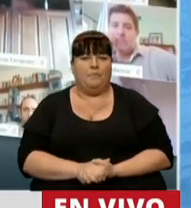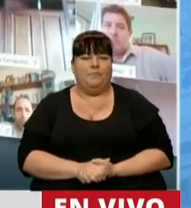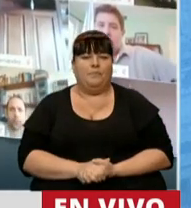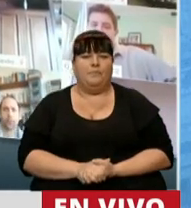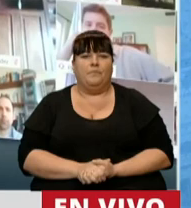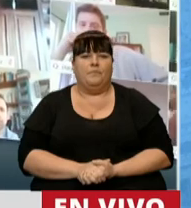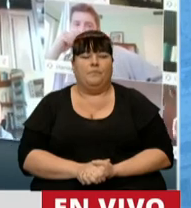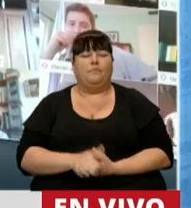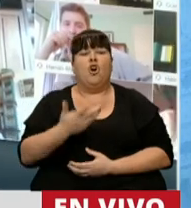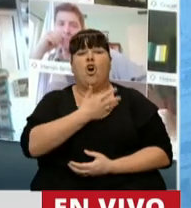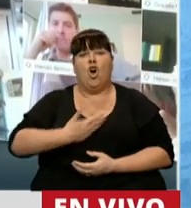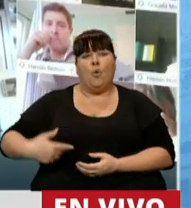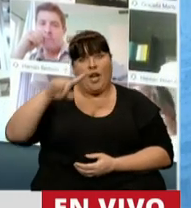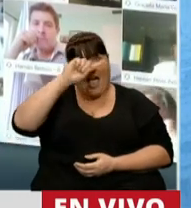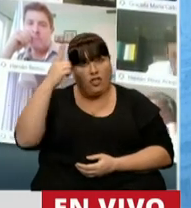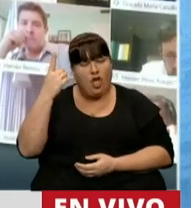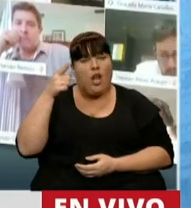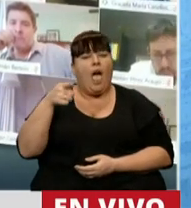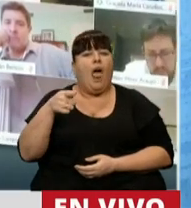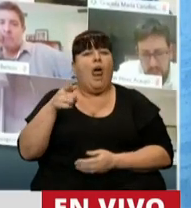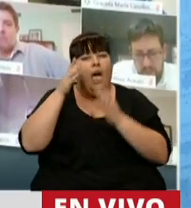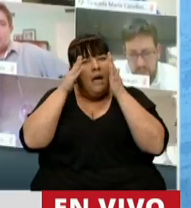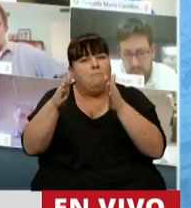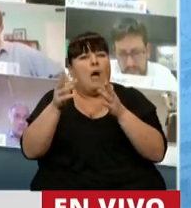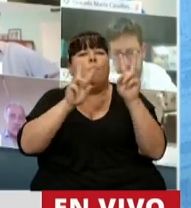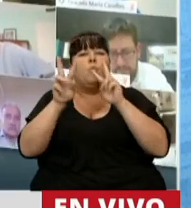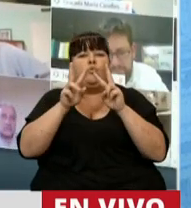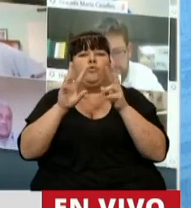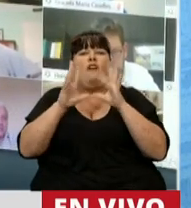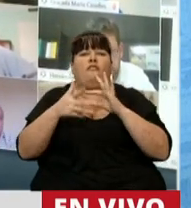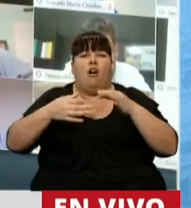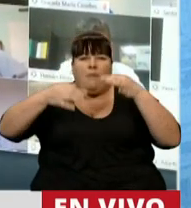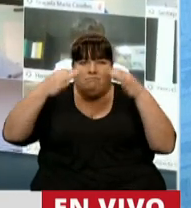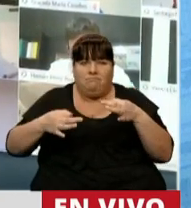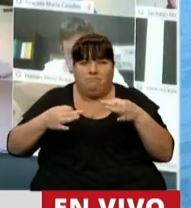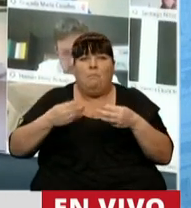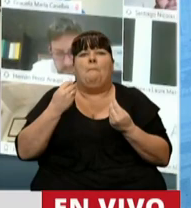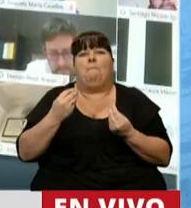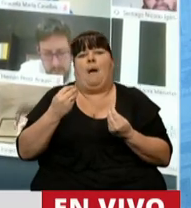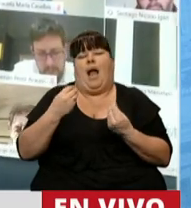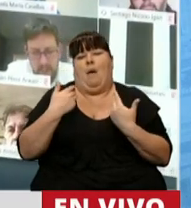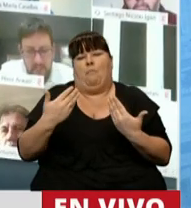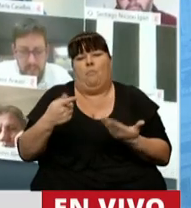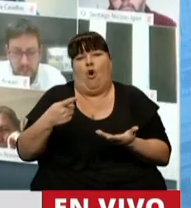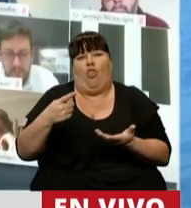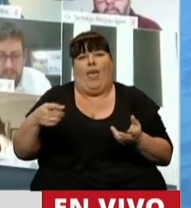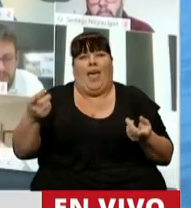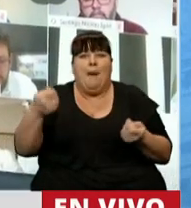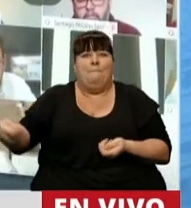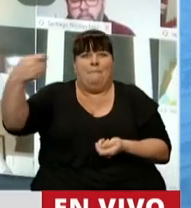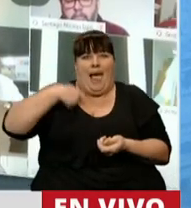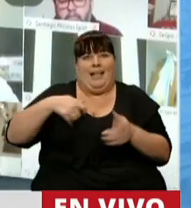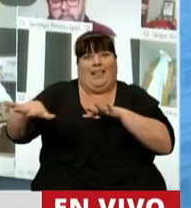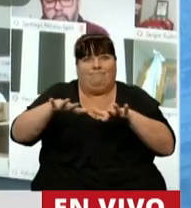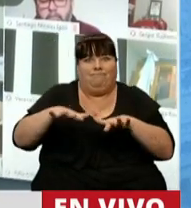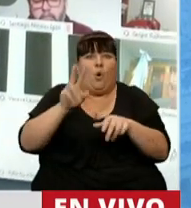El Gobierno Nacional está especialmente dedicado a generar las condiciones necesarias para lograr la recuperación